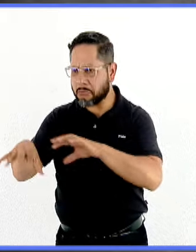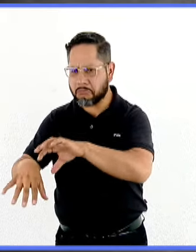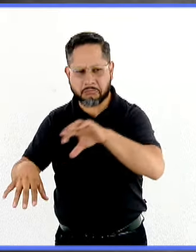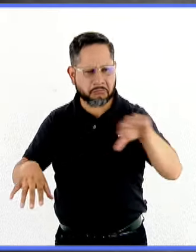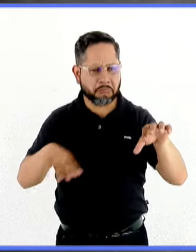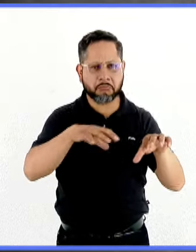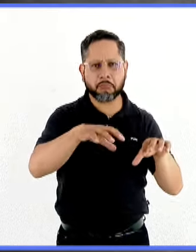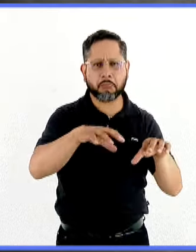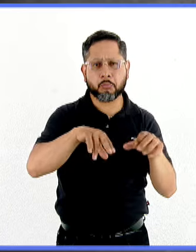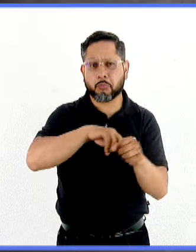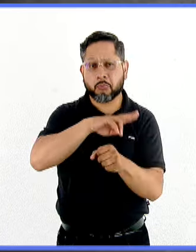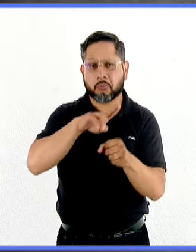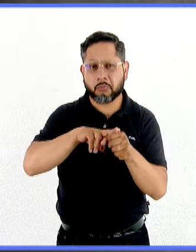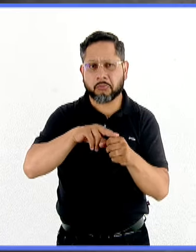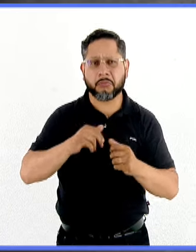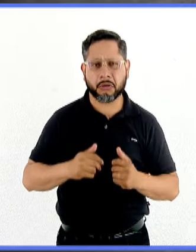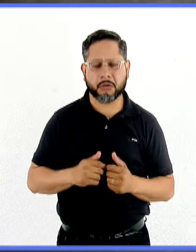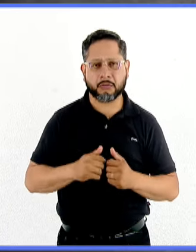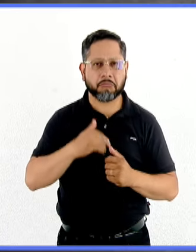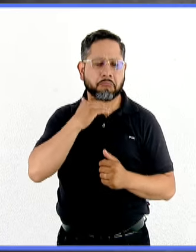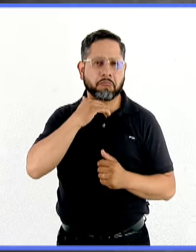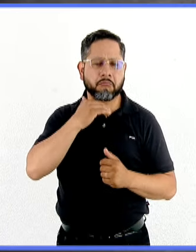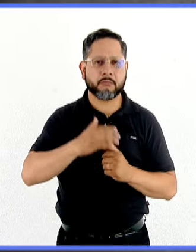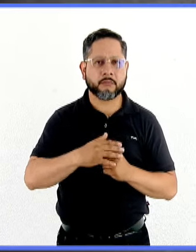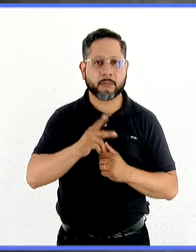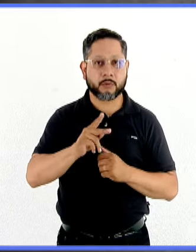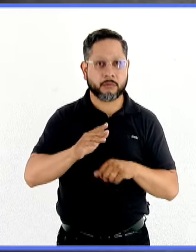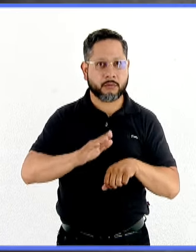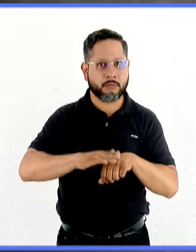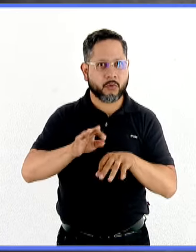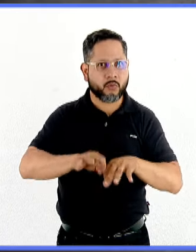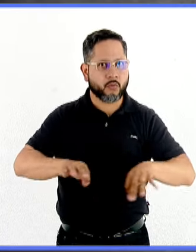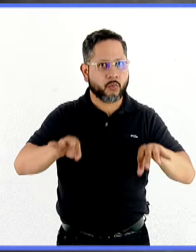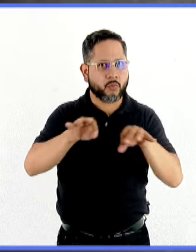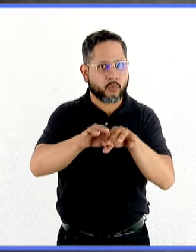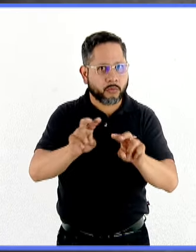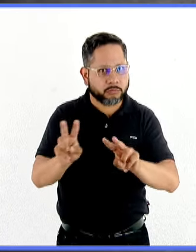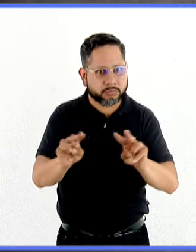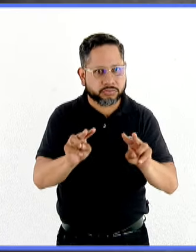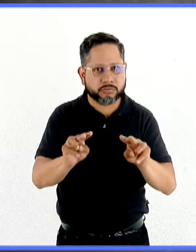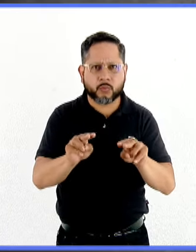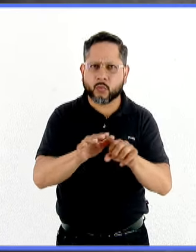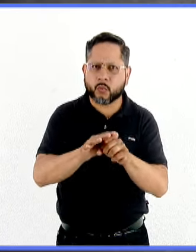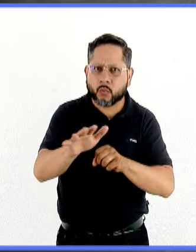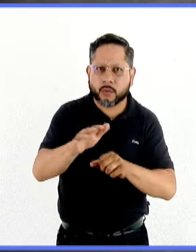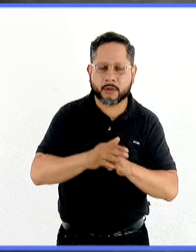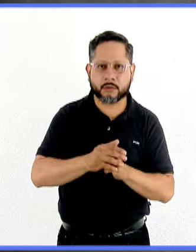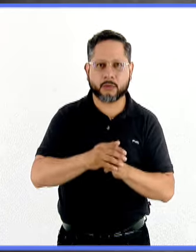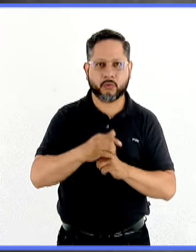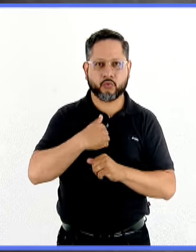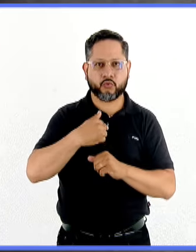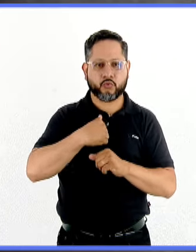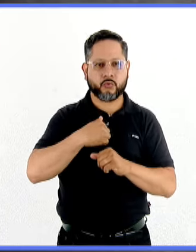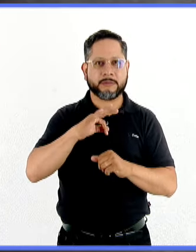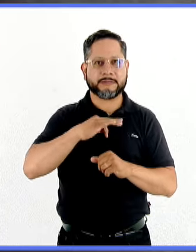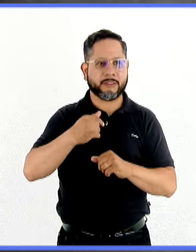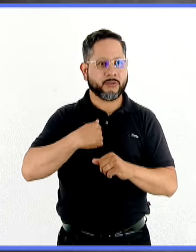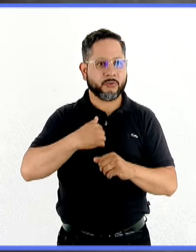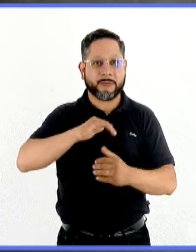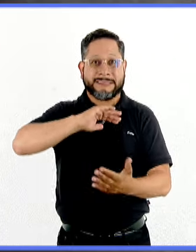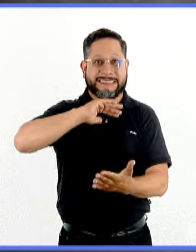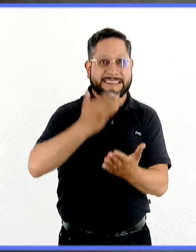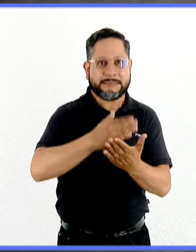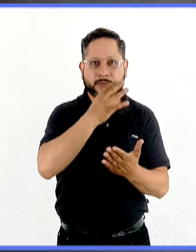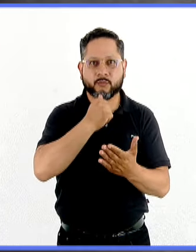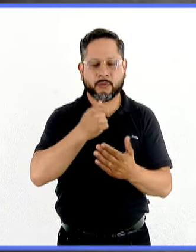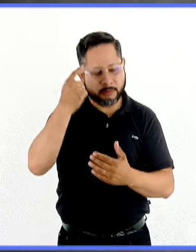Entonces, en realidad una de las situaciones importantes es, las compulsiones no las puedo detener o las puedo detener muy